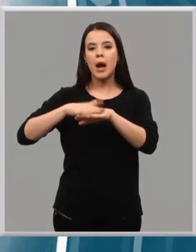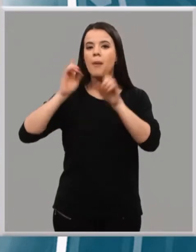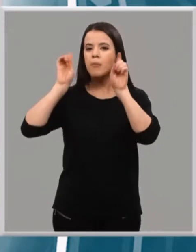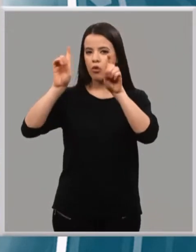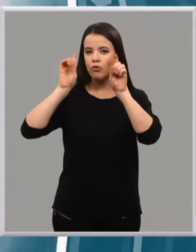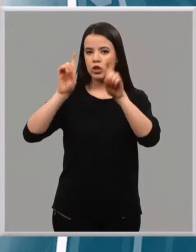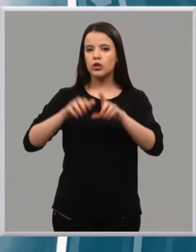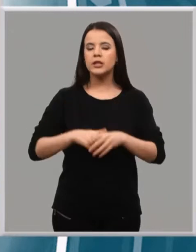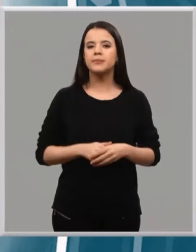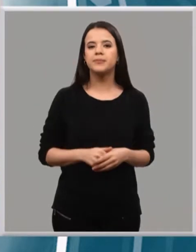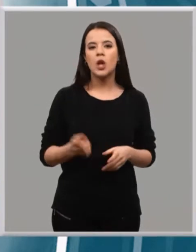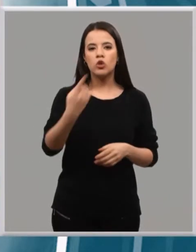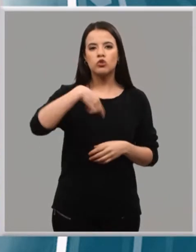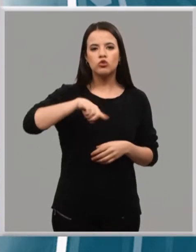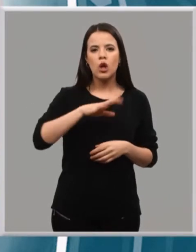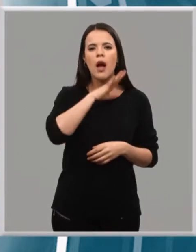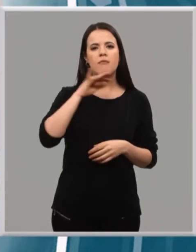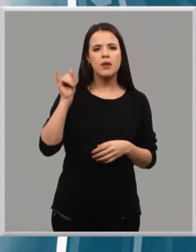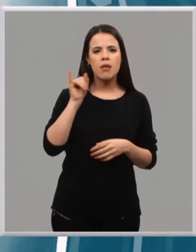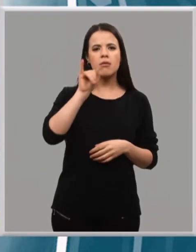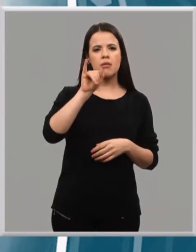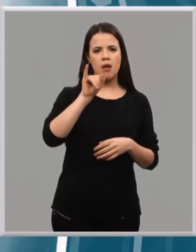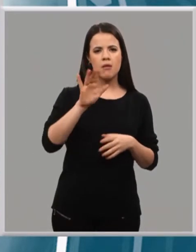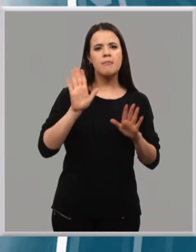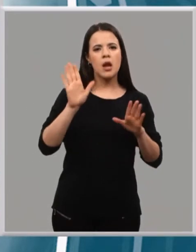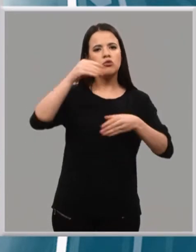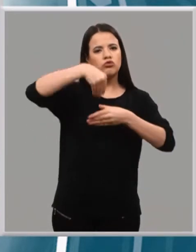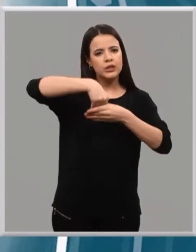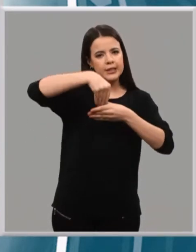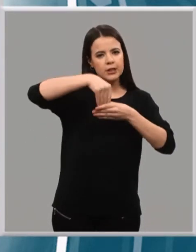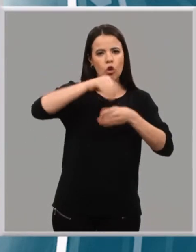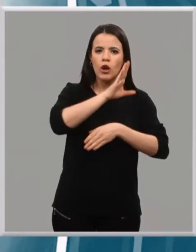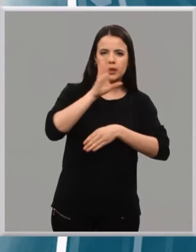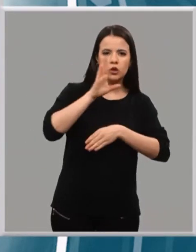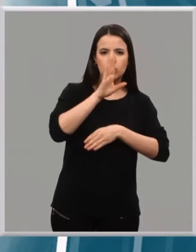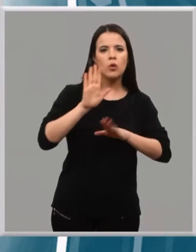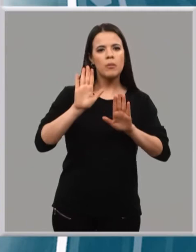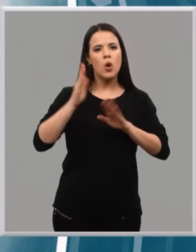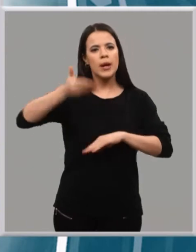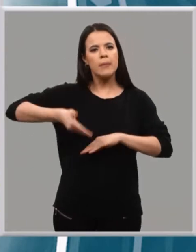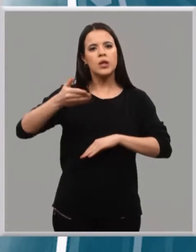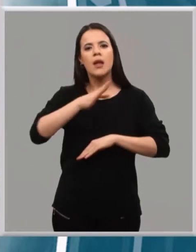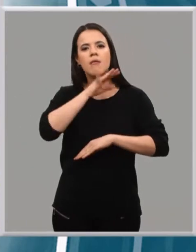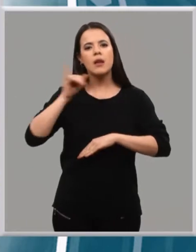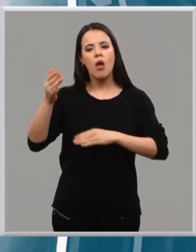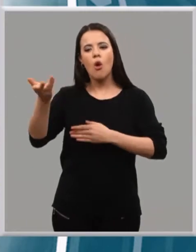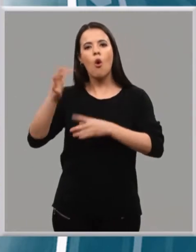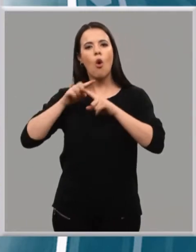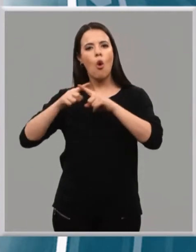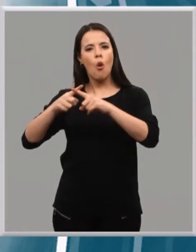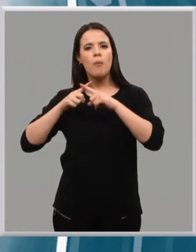docentes. Que tenemos mucho talento, mucho conocimiento, escondido. Y que si lo compartimos y lo hacemos todos común, todos